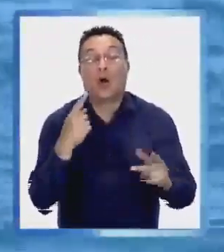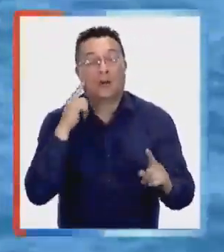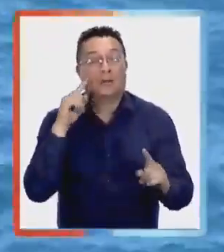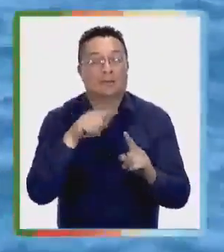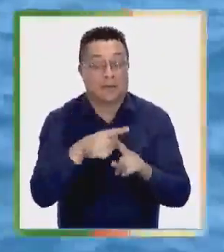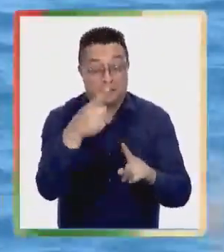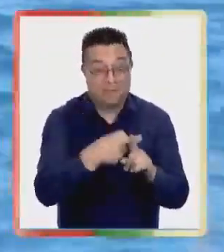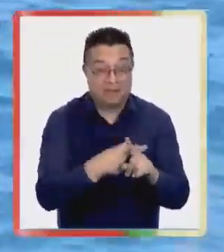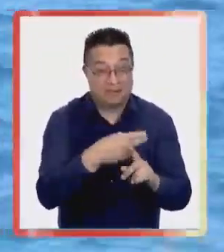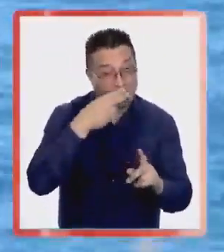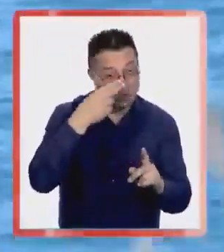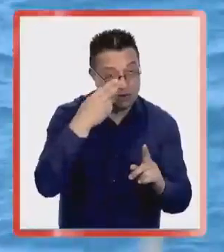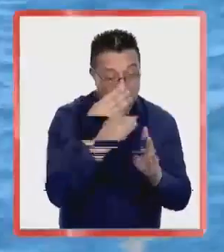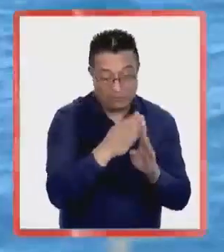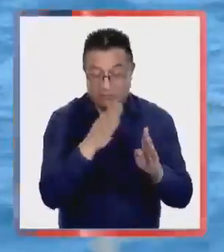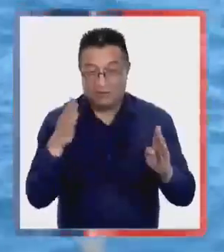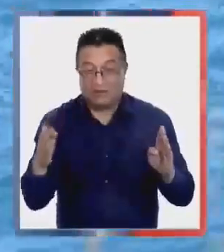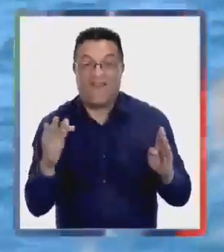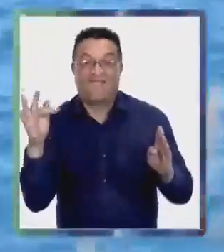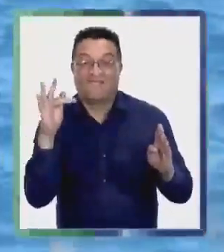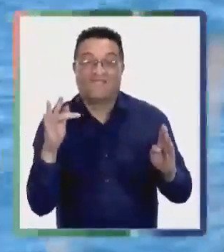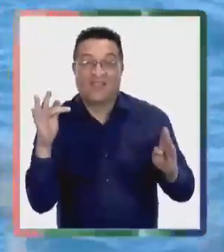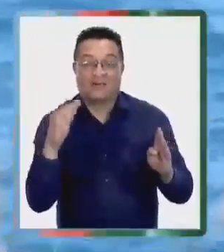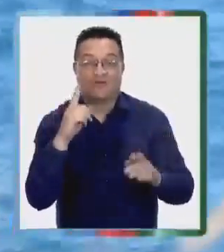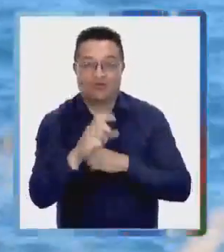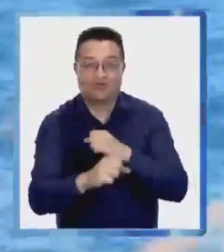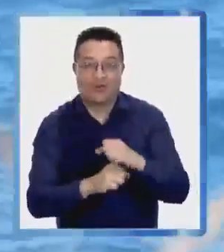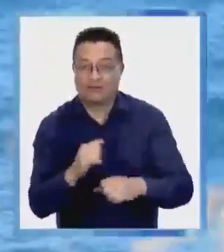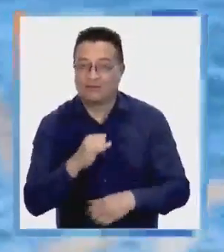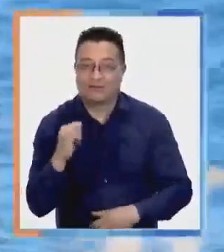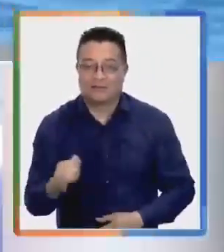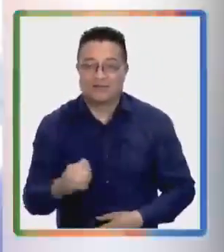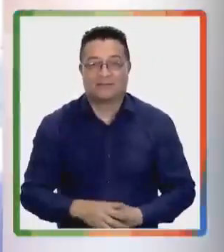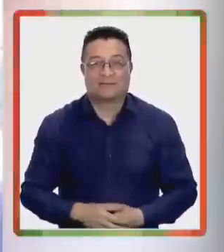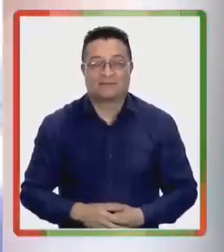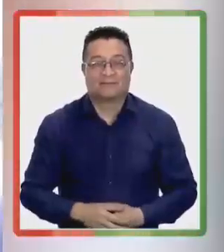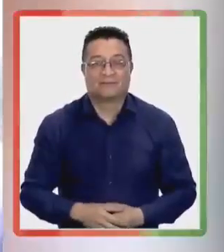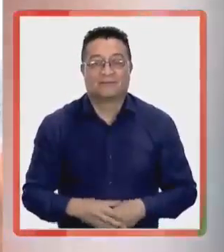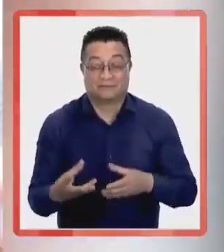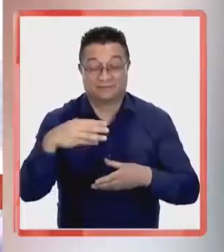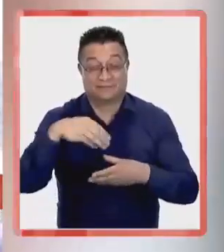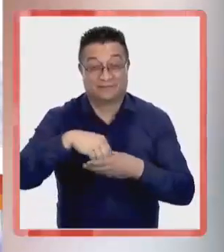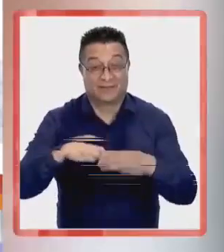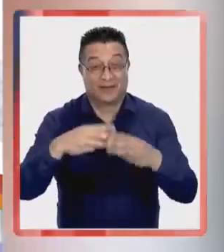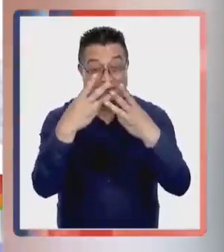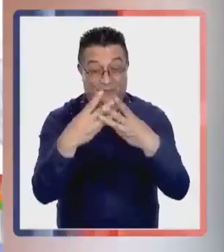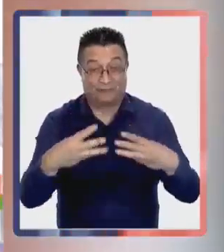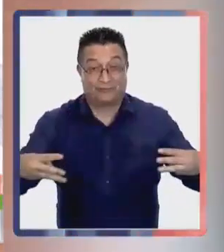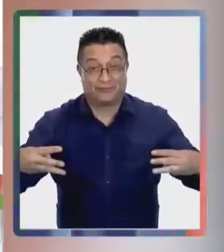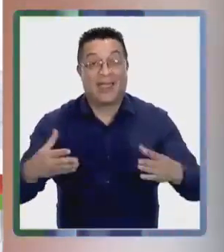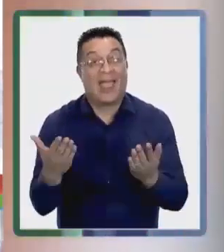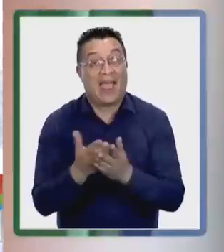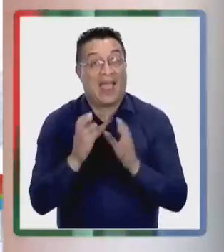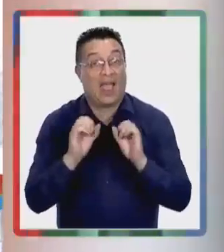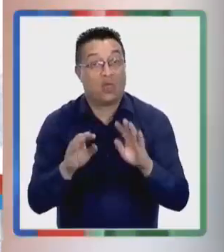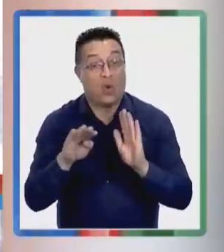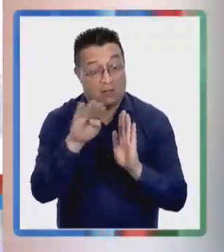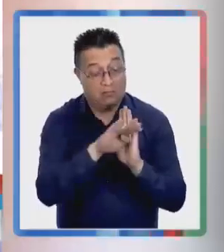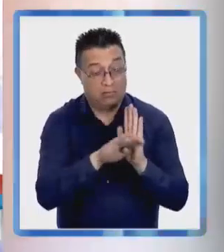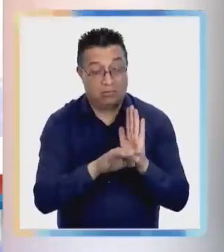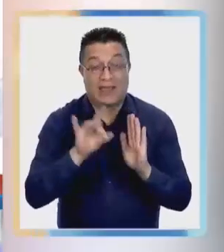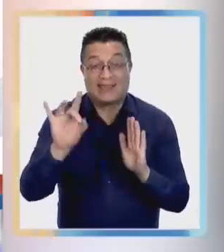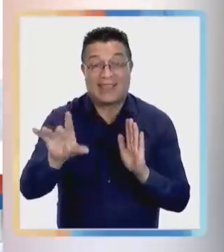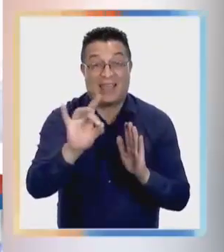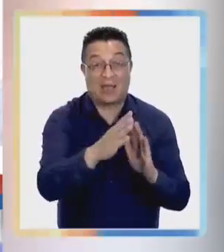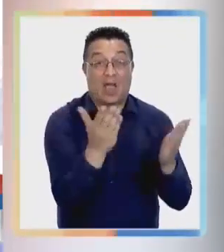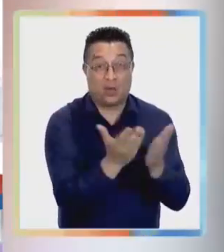hacen entre los meses de noviembre a febrero de cada año. Dentro del currículum educacional que cada uno de los